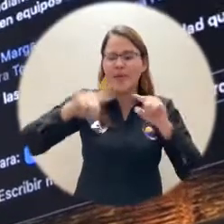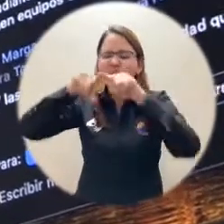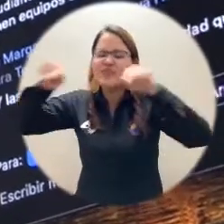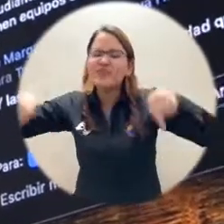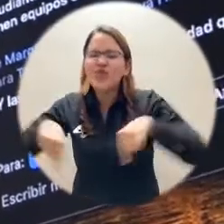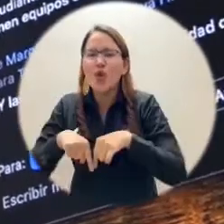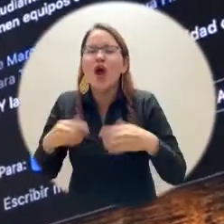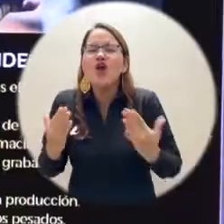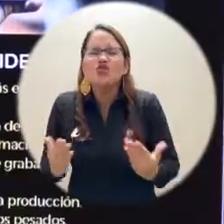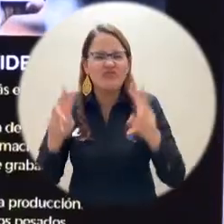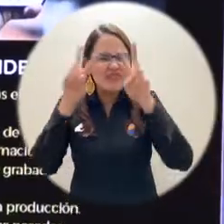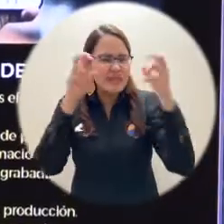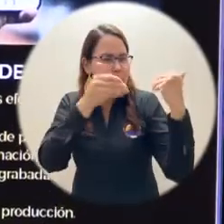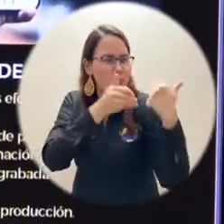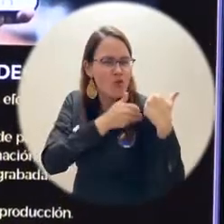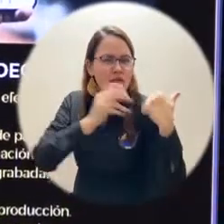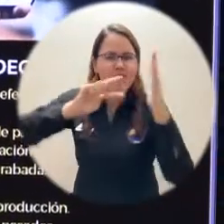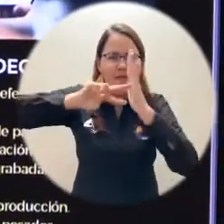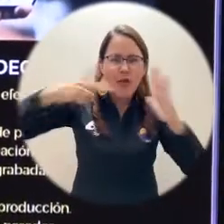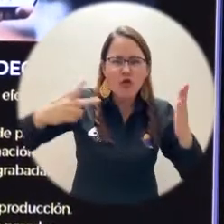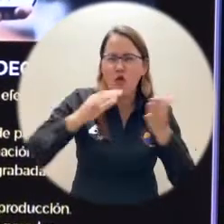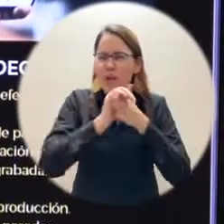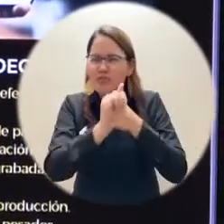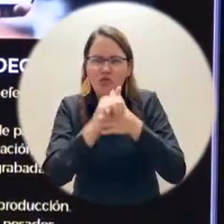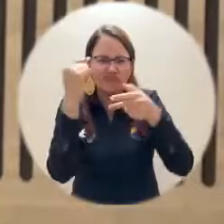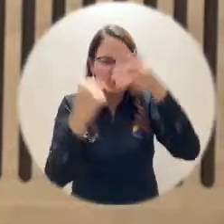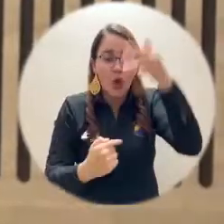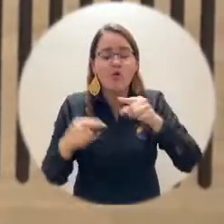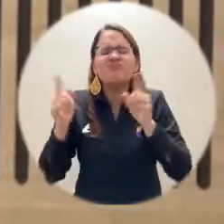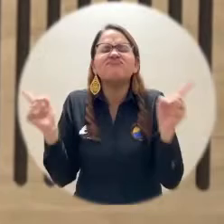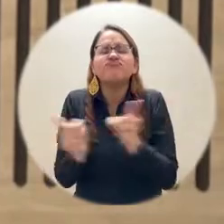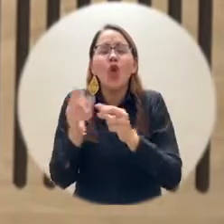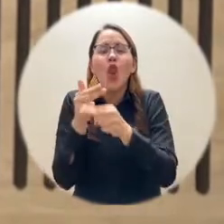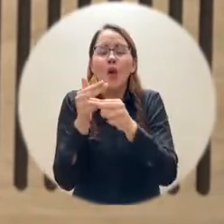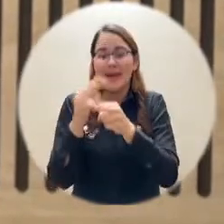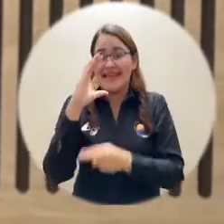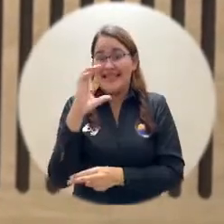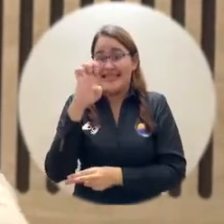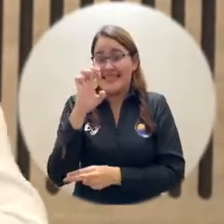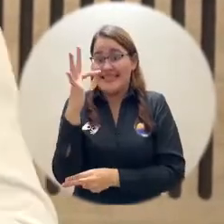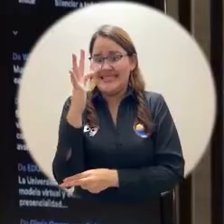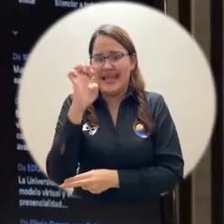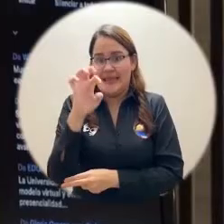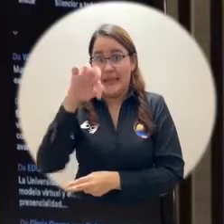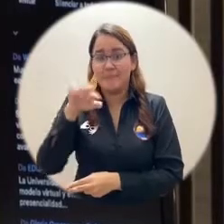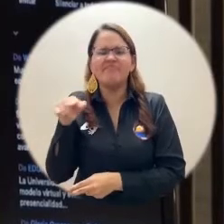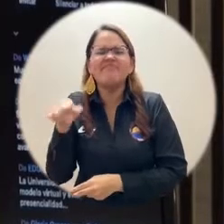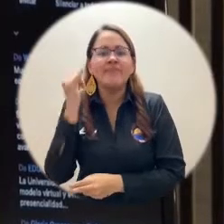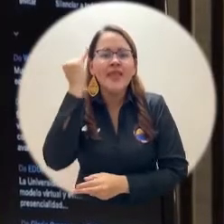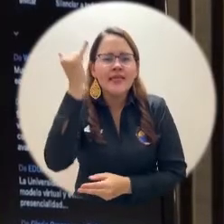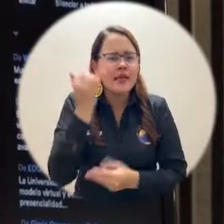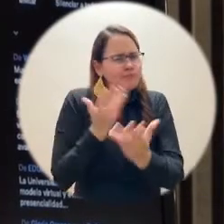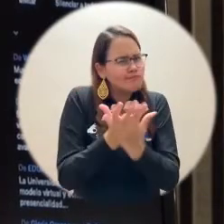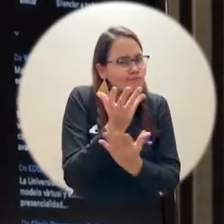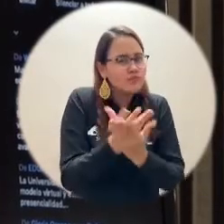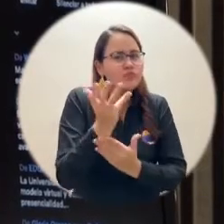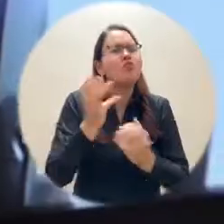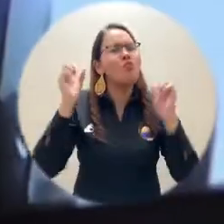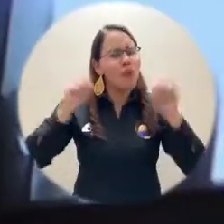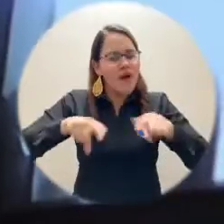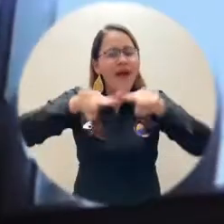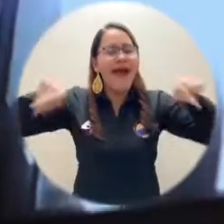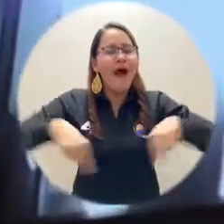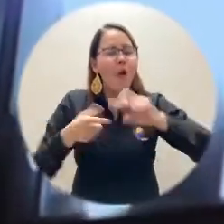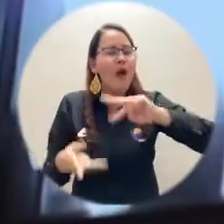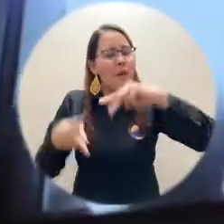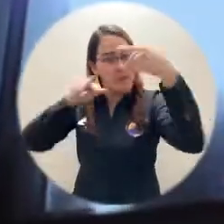Pedagógicas, CETED, se dio a conocer la estrategia de aula invertida, que será implementada para optimizar las clases virtuales con el correcto uso